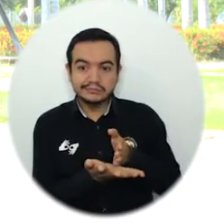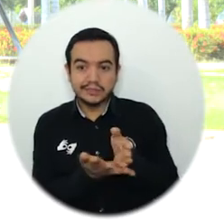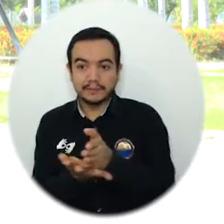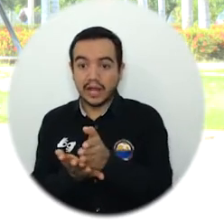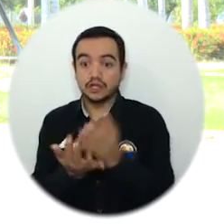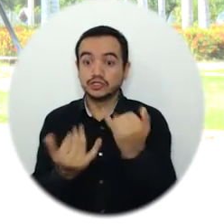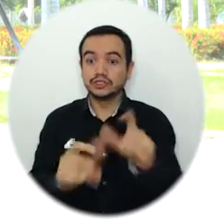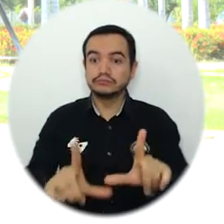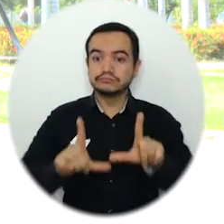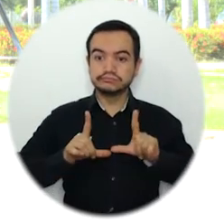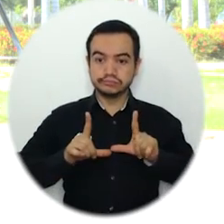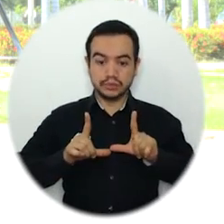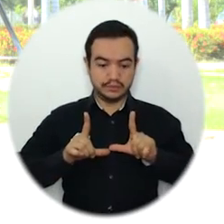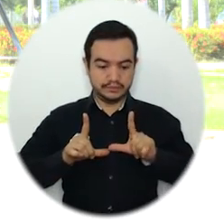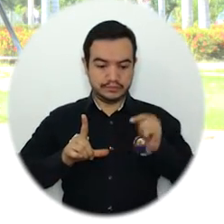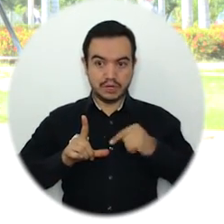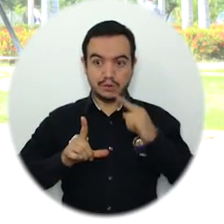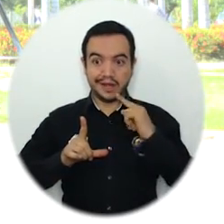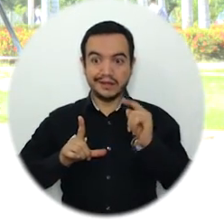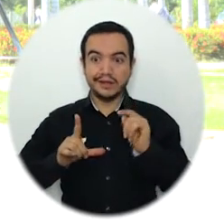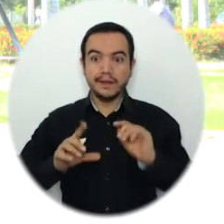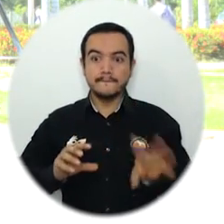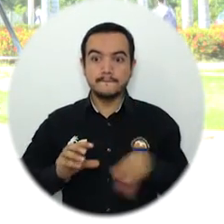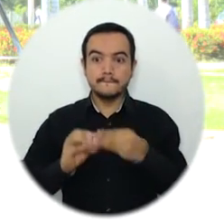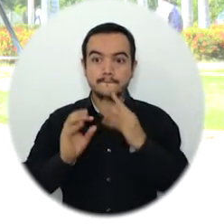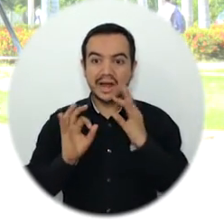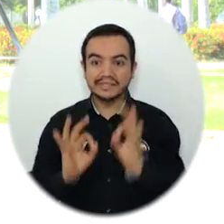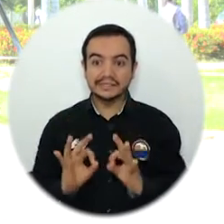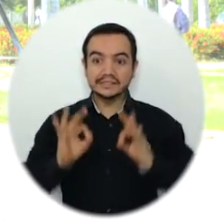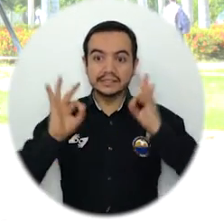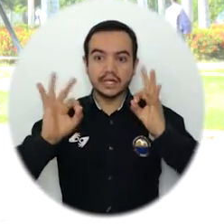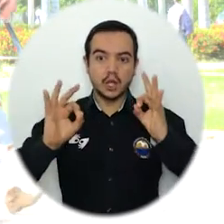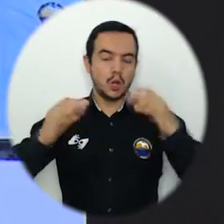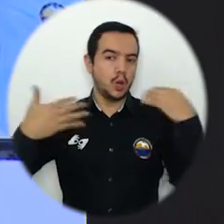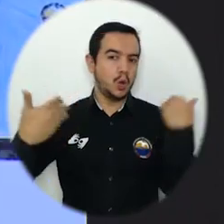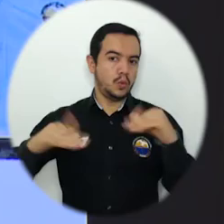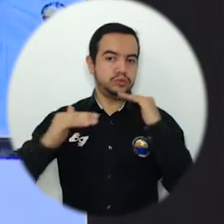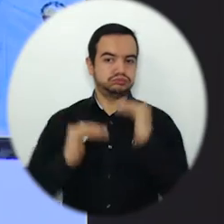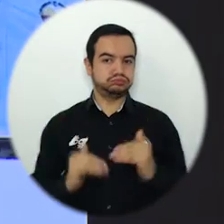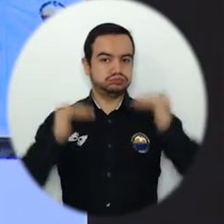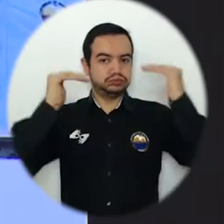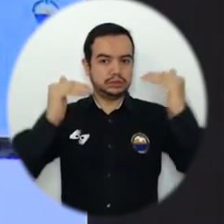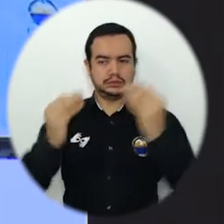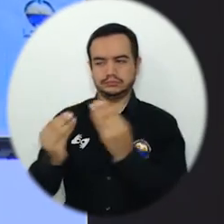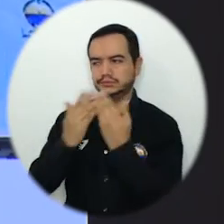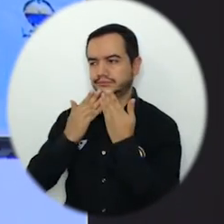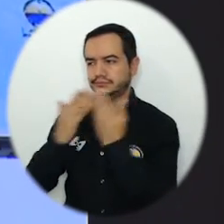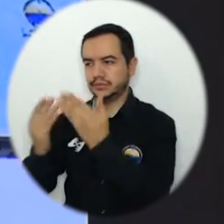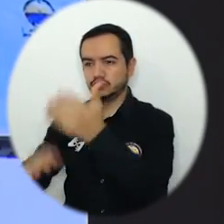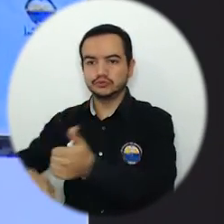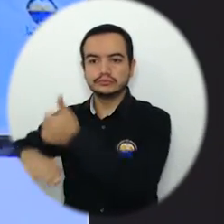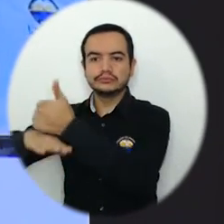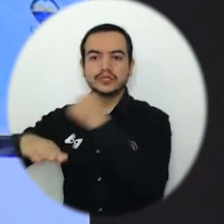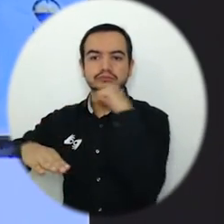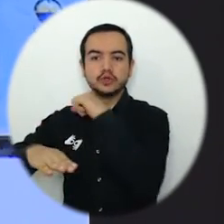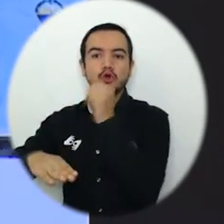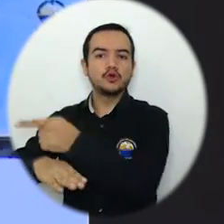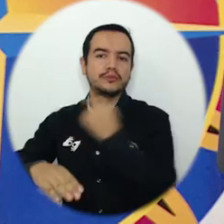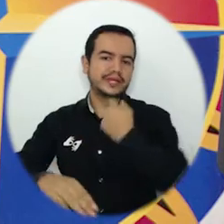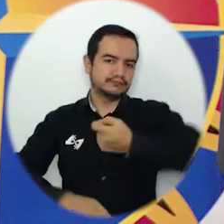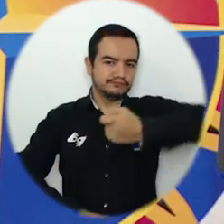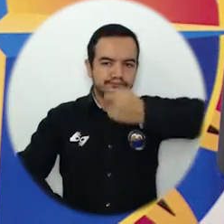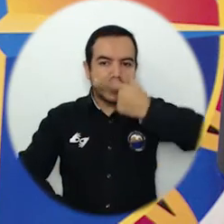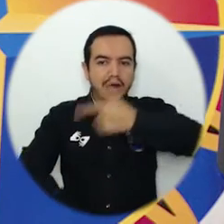importante salir de un programa, pero mucho mejor salir de un programa acreditado por alta calidad. Entonces le damos muchas gracias al rector Pablo